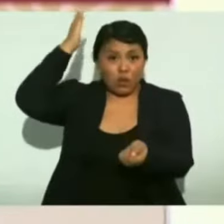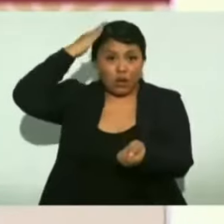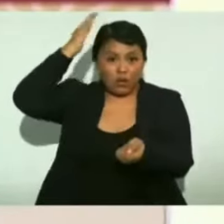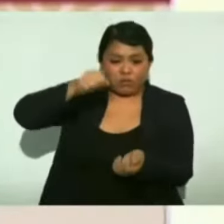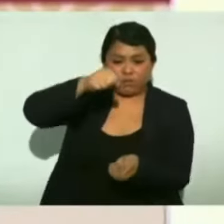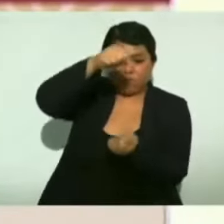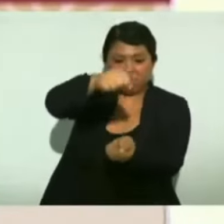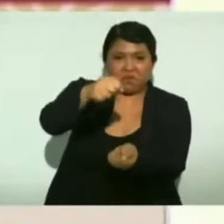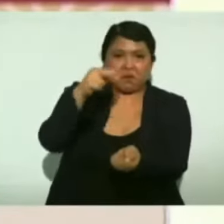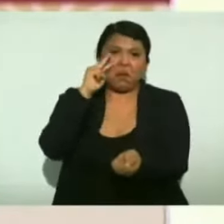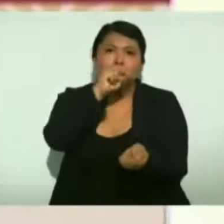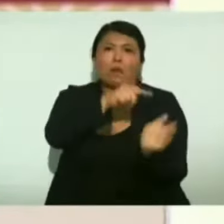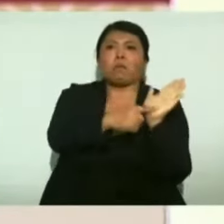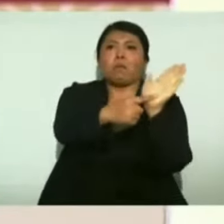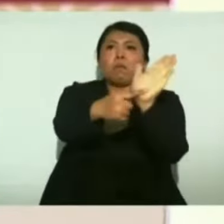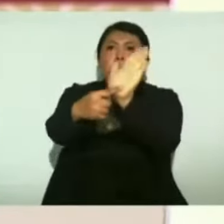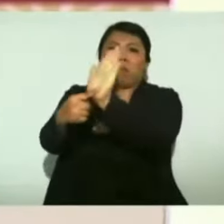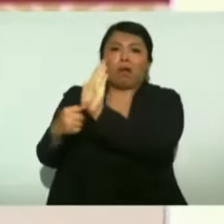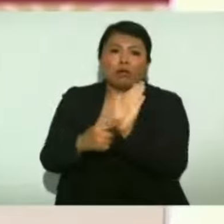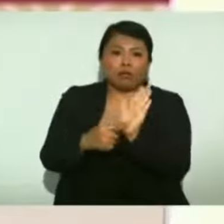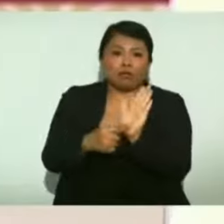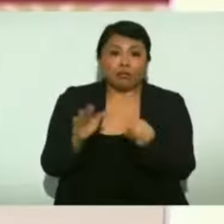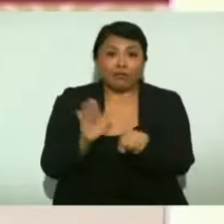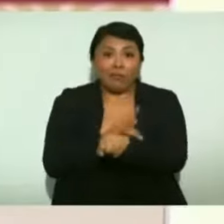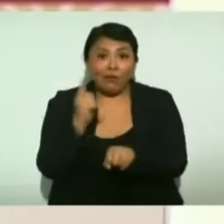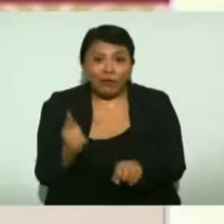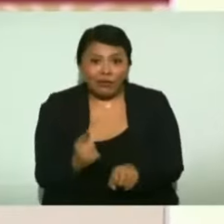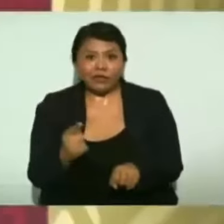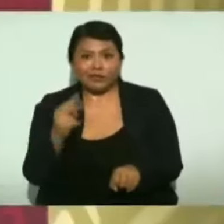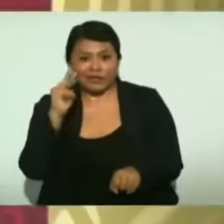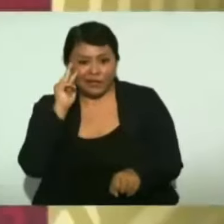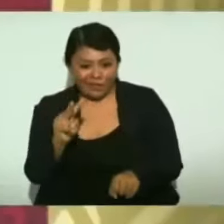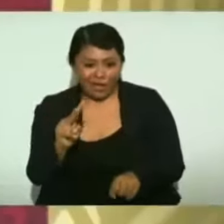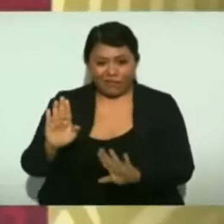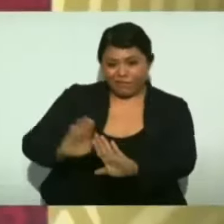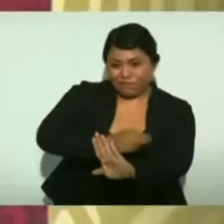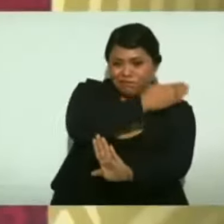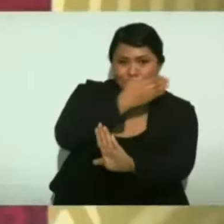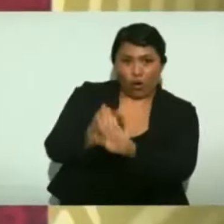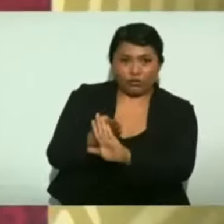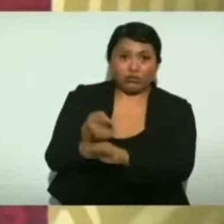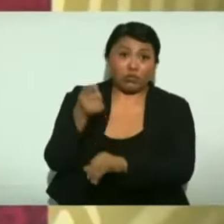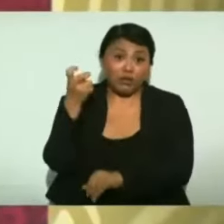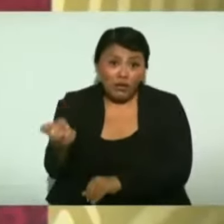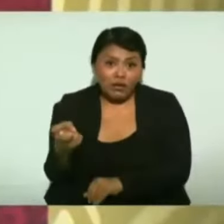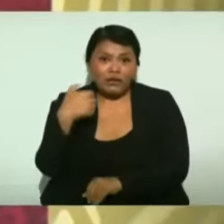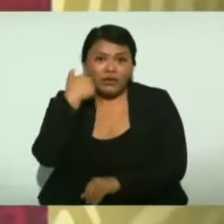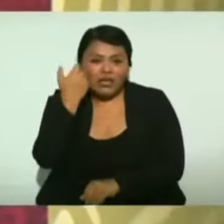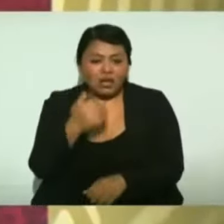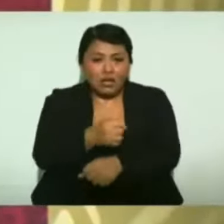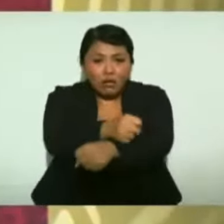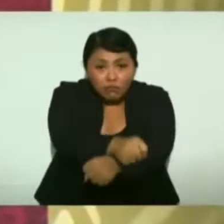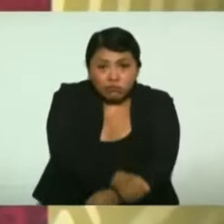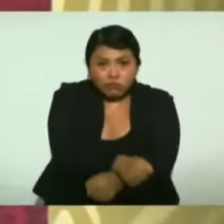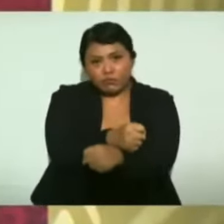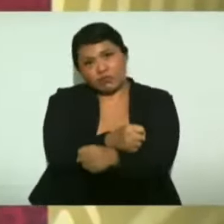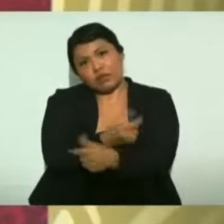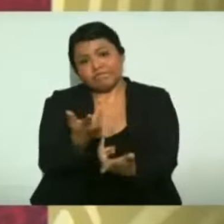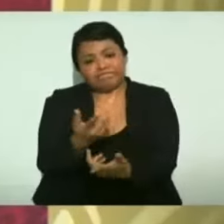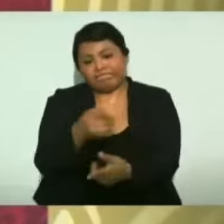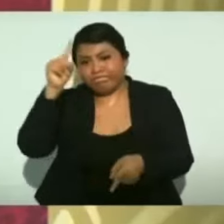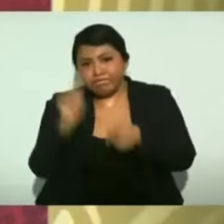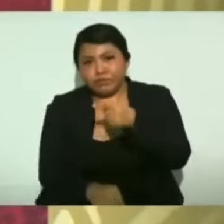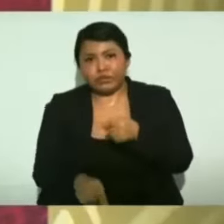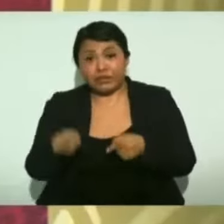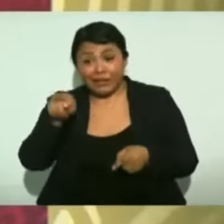a proclamar la abolición de la esclavitud, porque se atrevió a